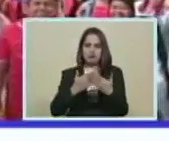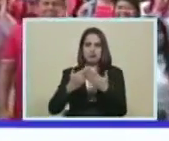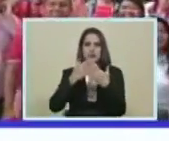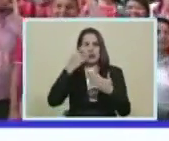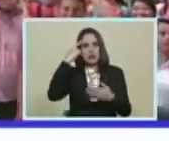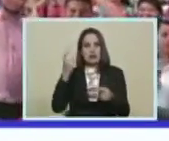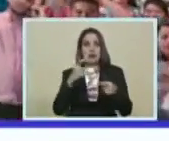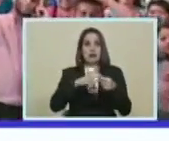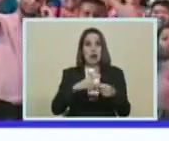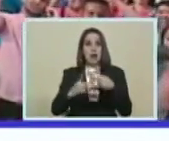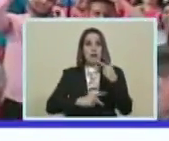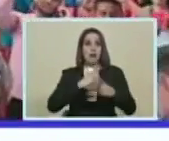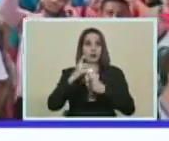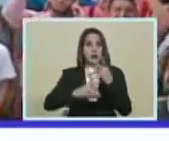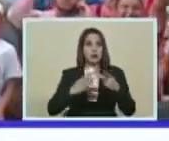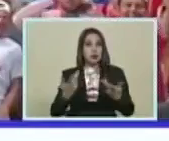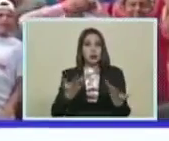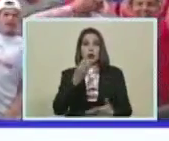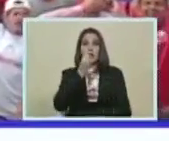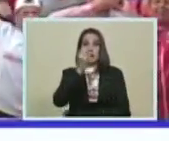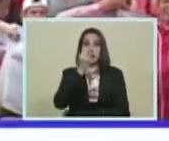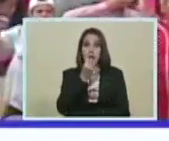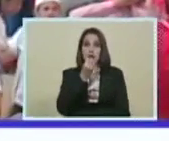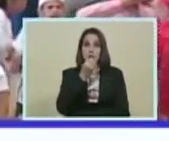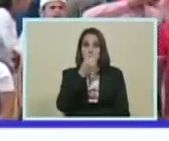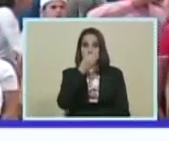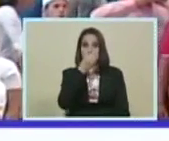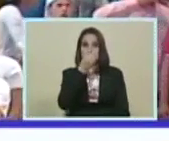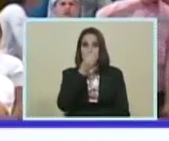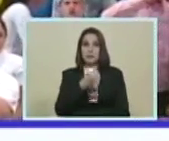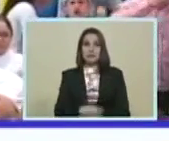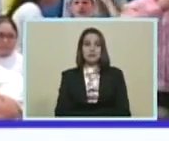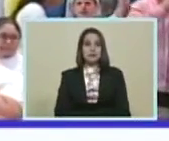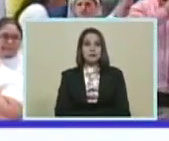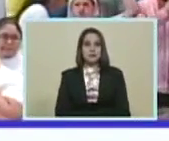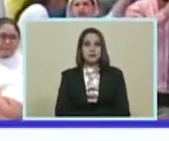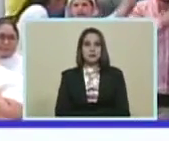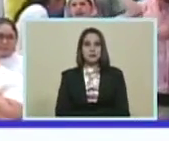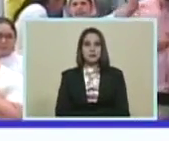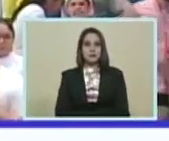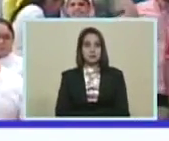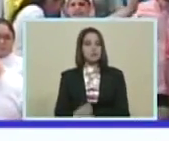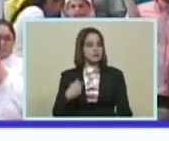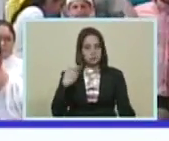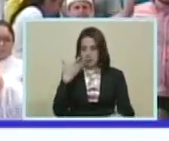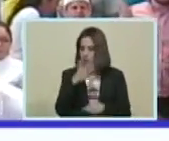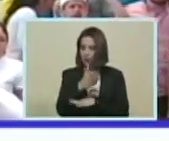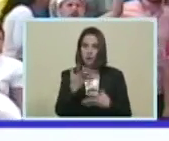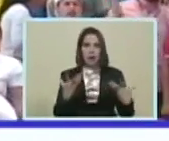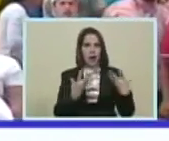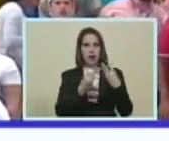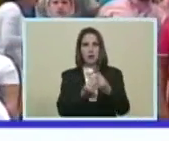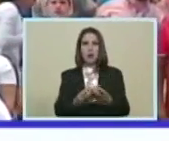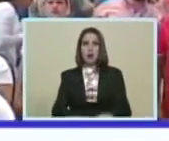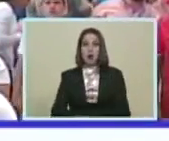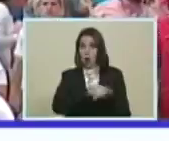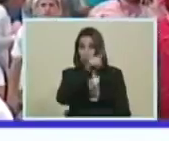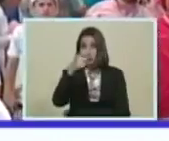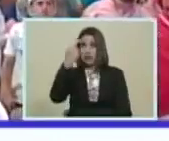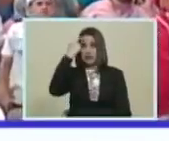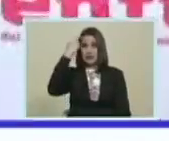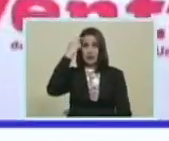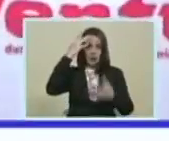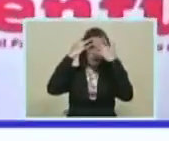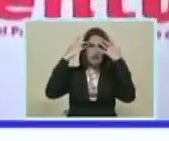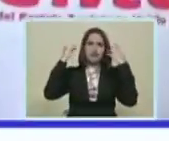Vinculadas a la producción De alimentos A la producción Agrícola Bueno Vamos Directo Si usted se forjó